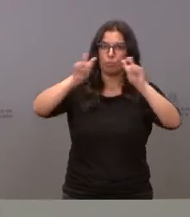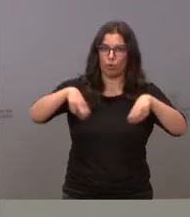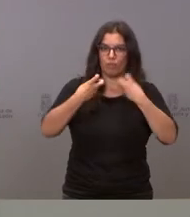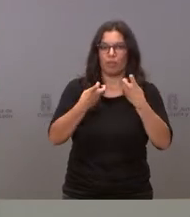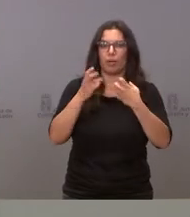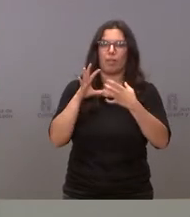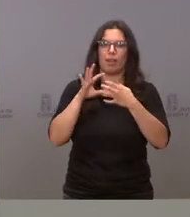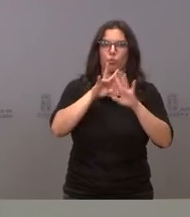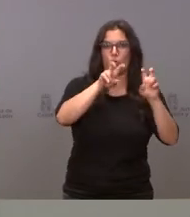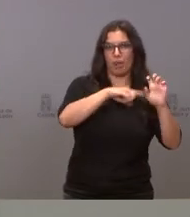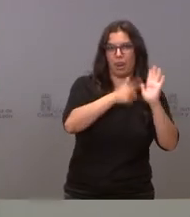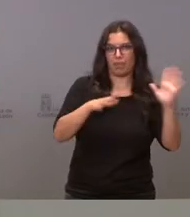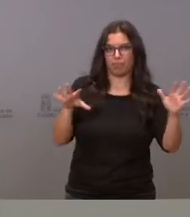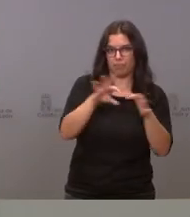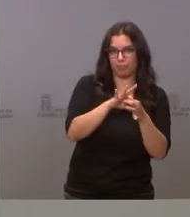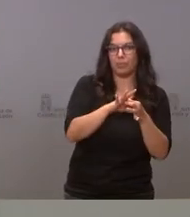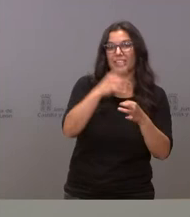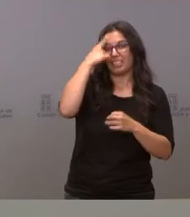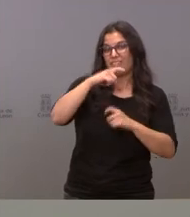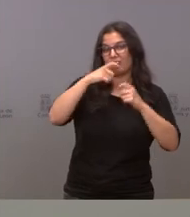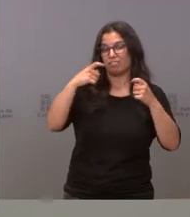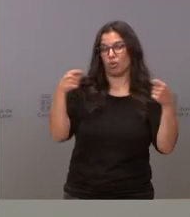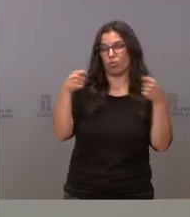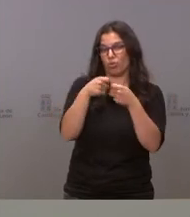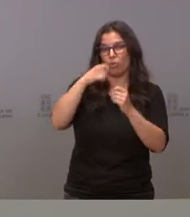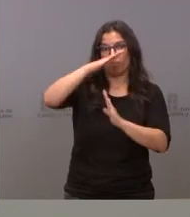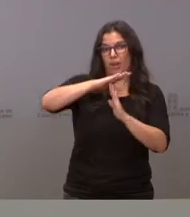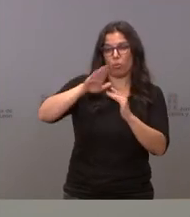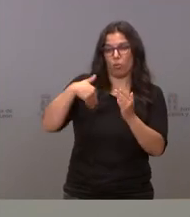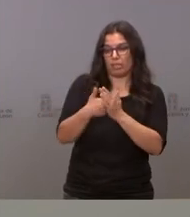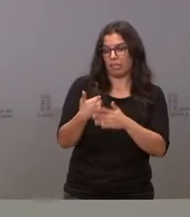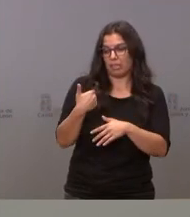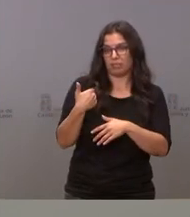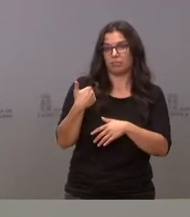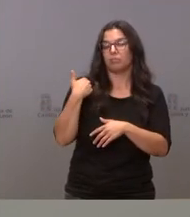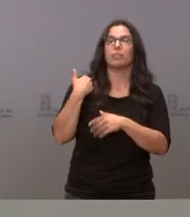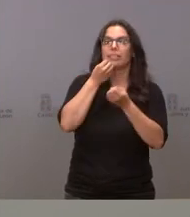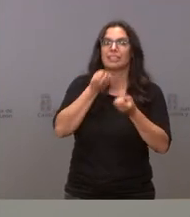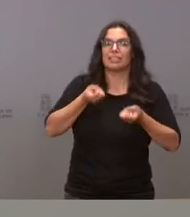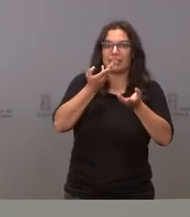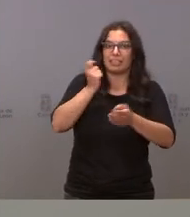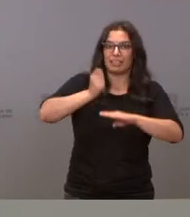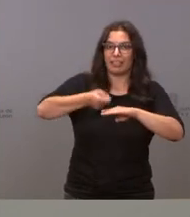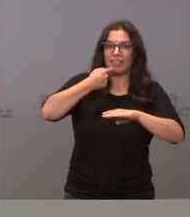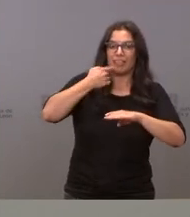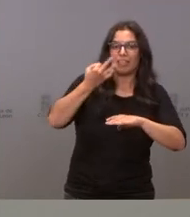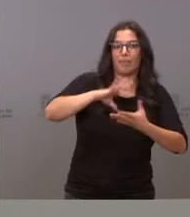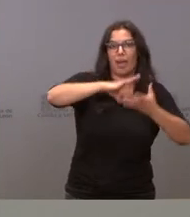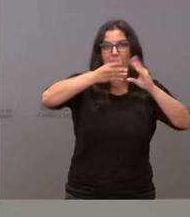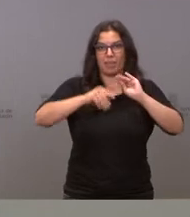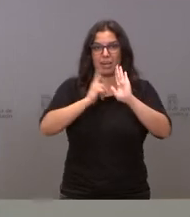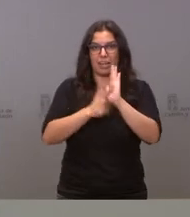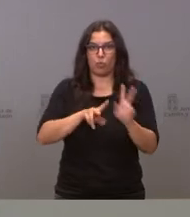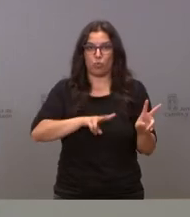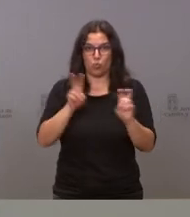legal. Saben que este consorcio ha estado paralizado hasta la reciente sentencia y había que adaptarlo a la legislación